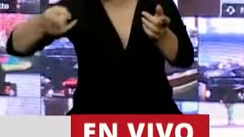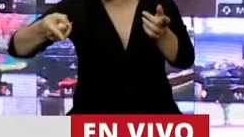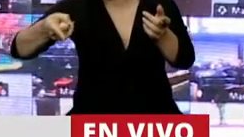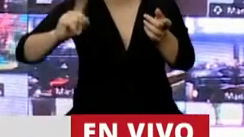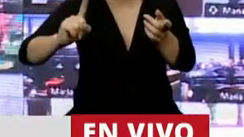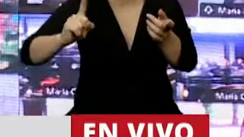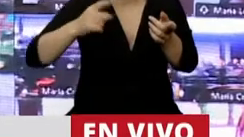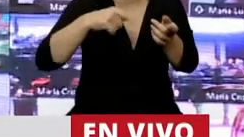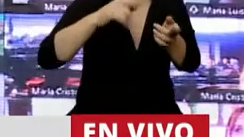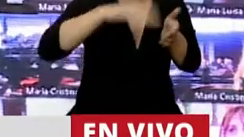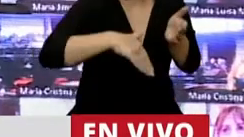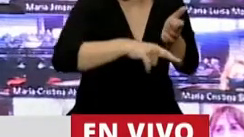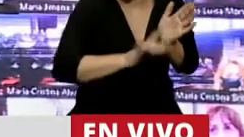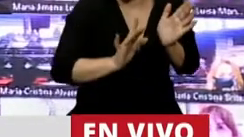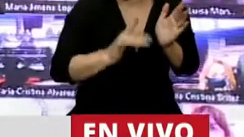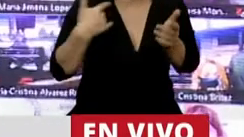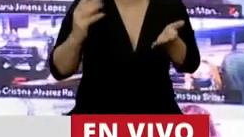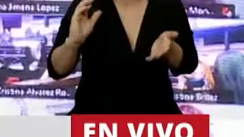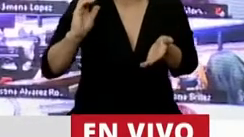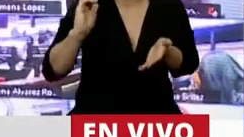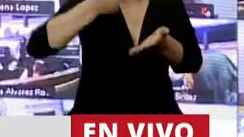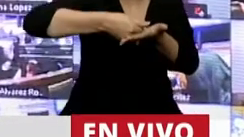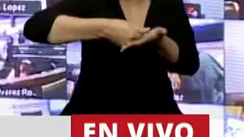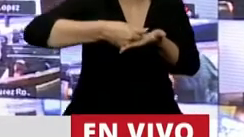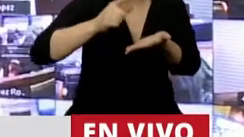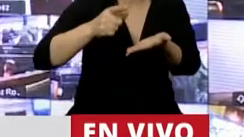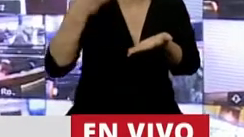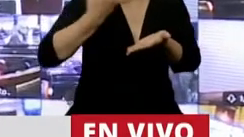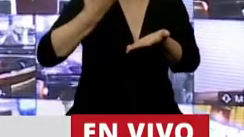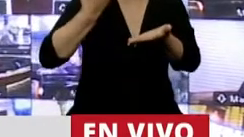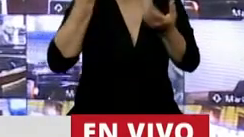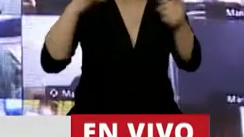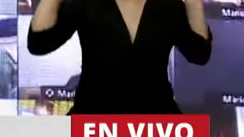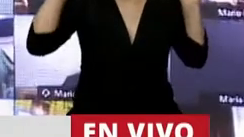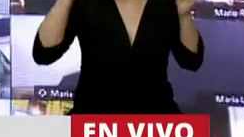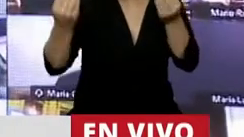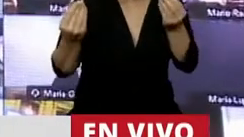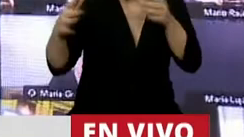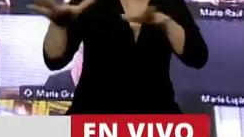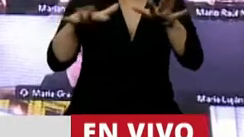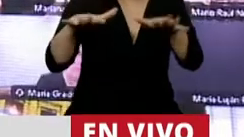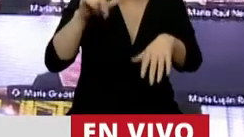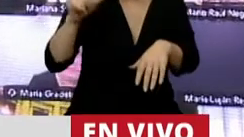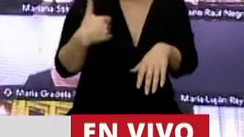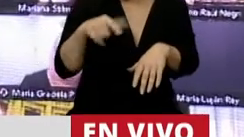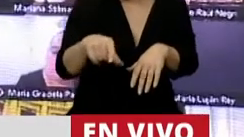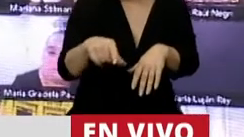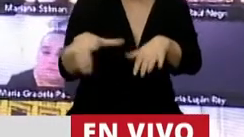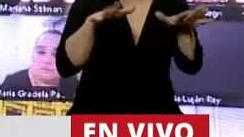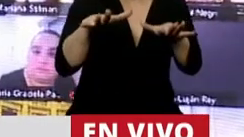Este es un aporte extraordinario, porque la situación que vive nuestro país es